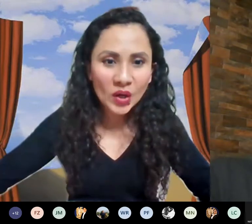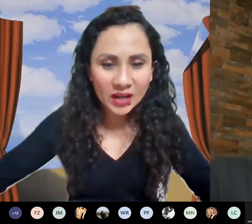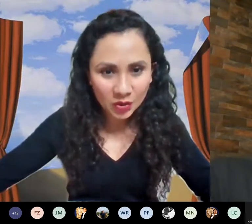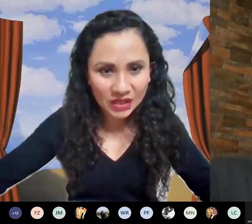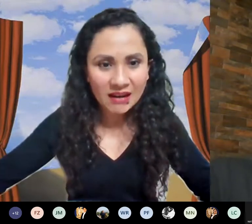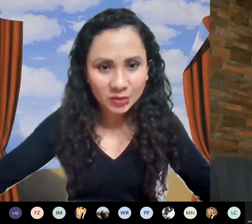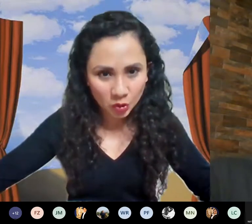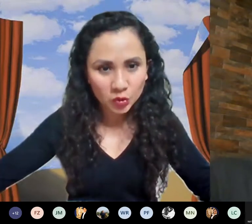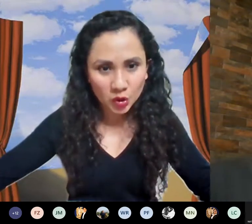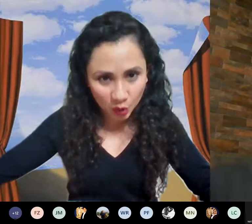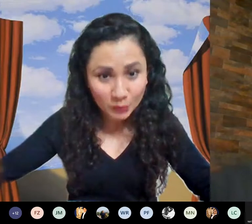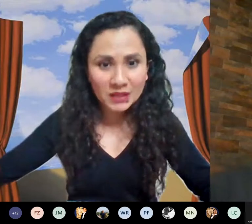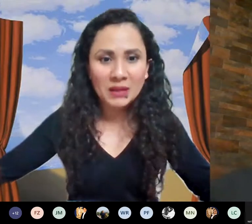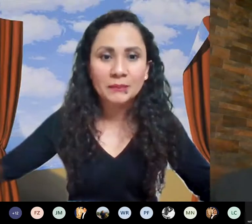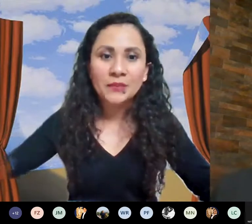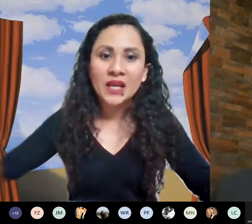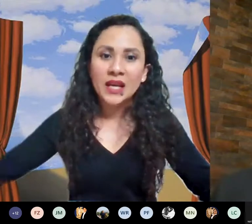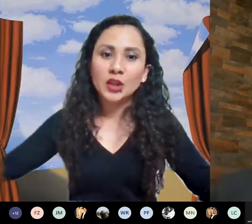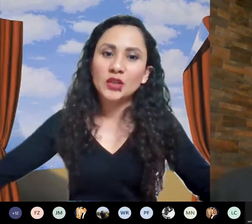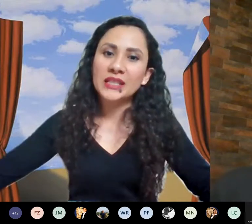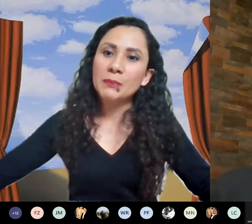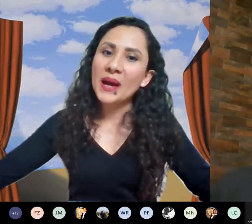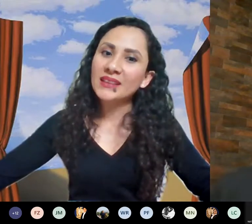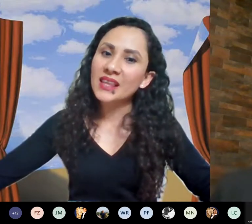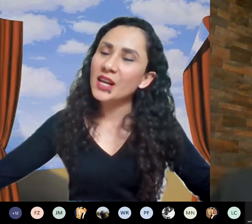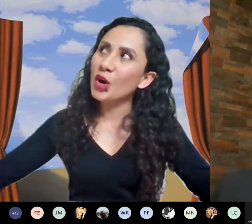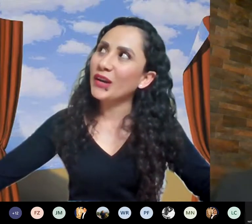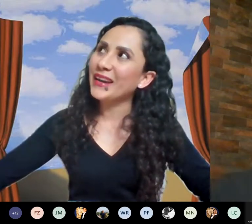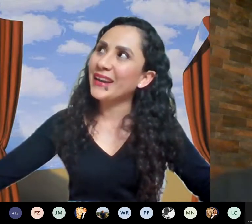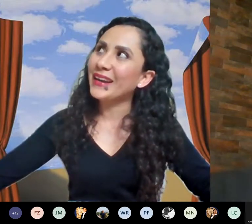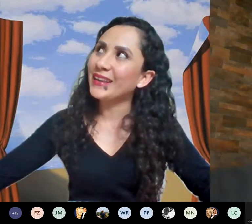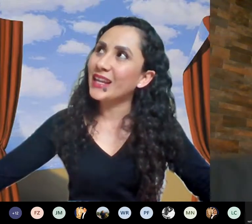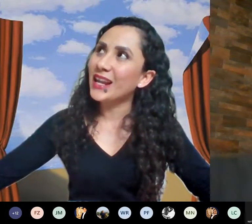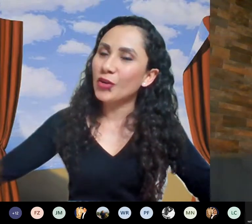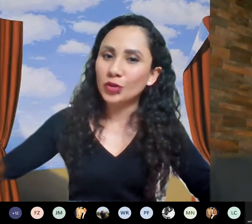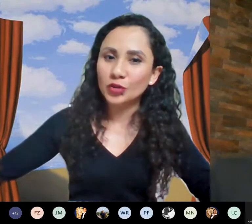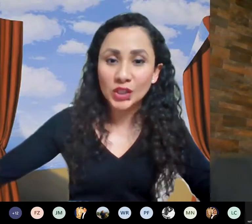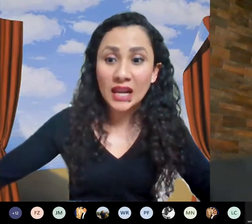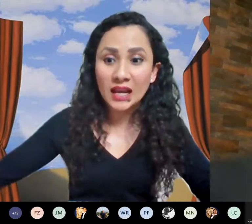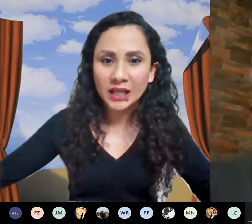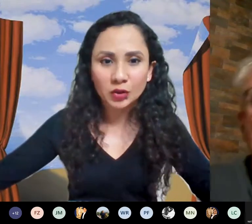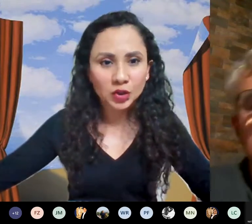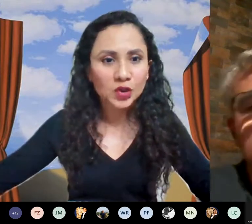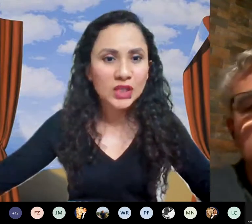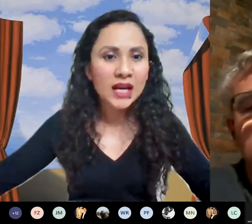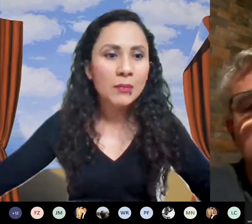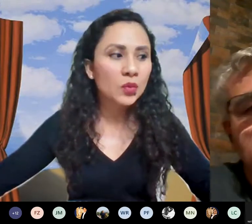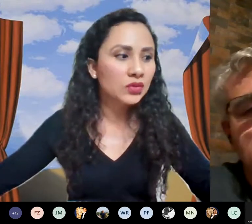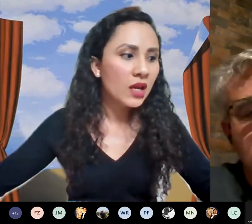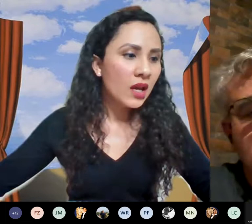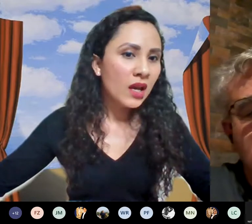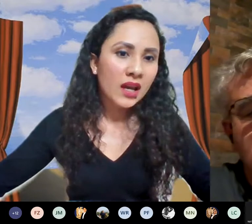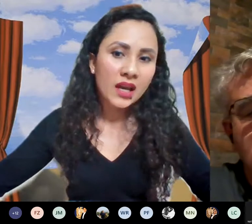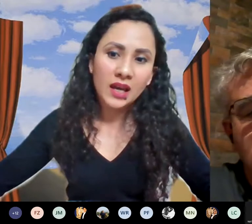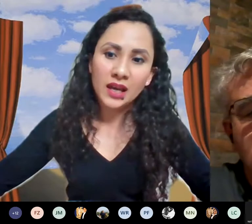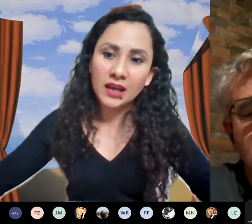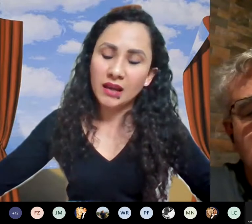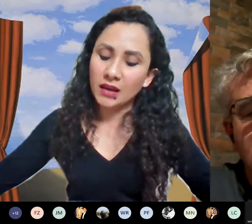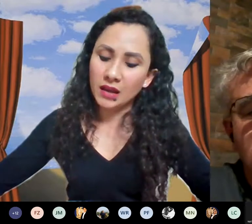y no logra encontrar la solución óptima entonces parte de lo que de la conclusión a la que nosotros llegamos